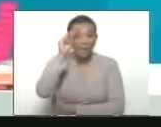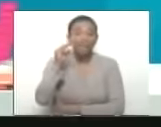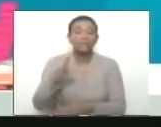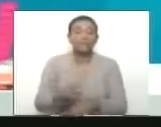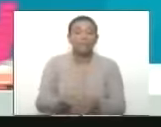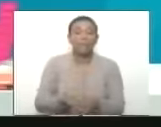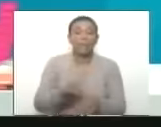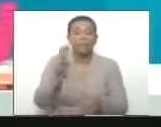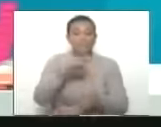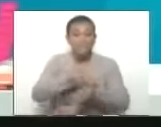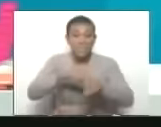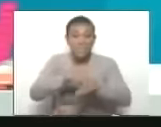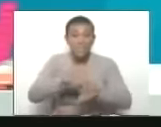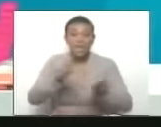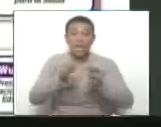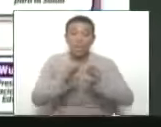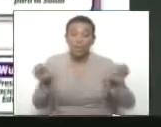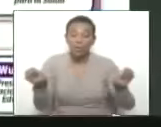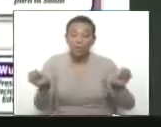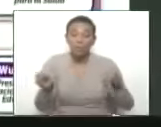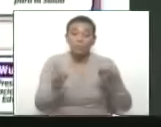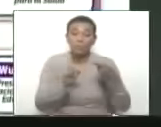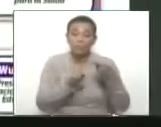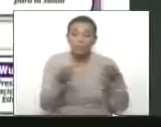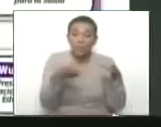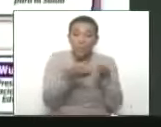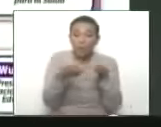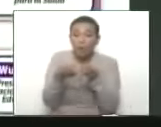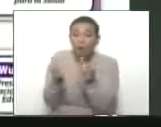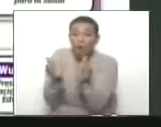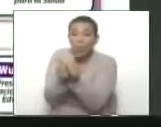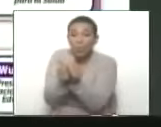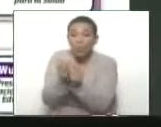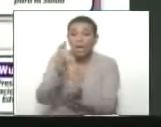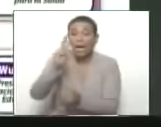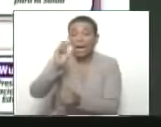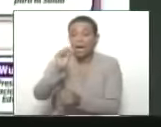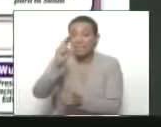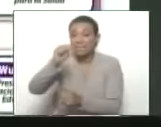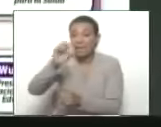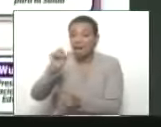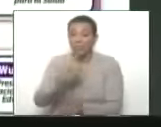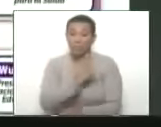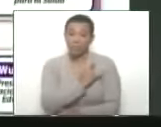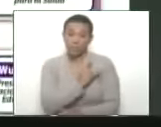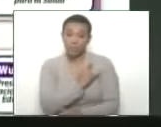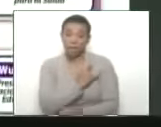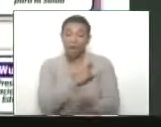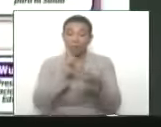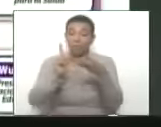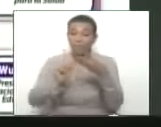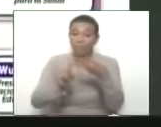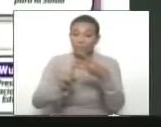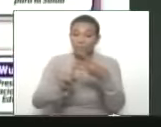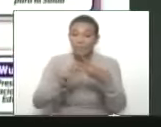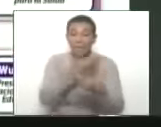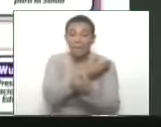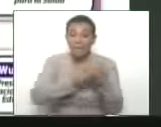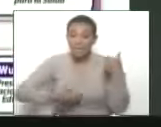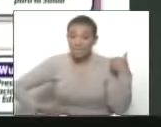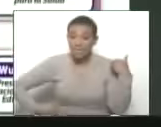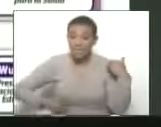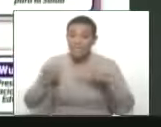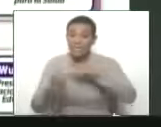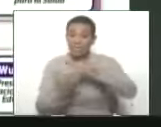Yelitze Santaella, y en el equipo, la compañera Sandra Oblita, ministra de Educación Universitaria, y el presidente